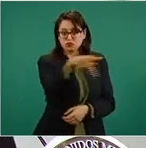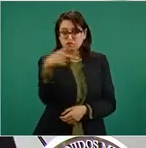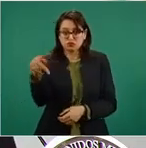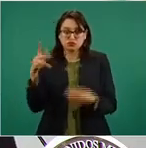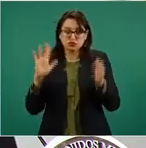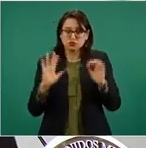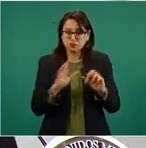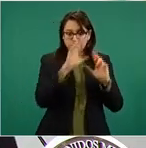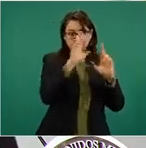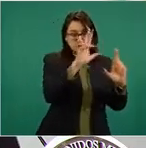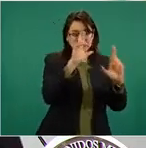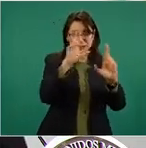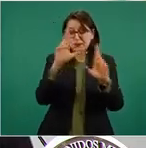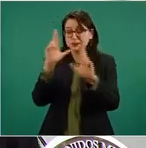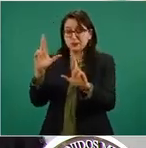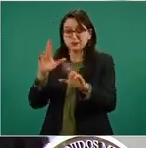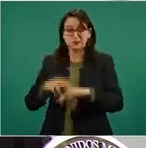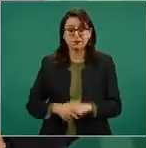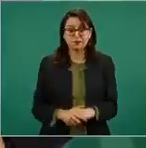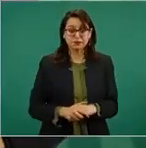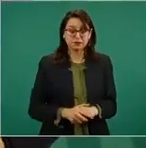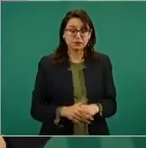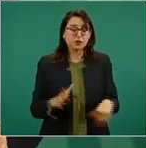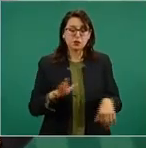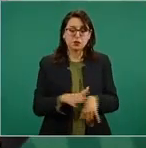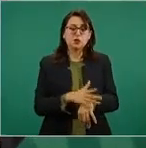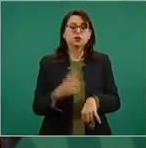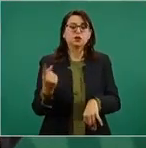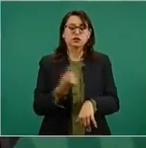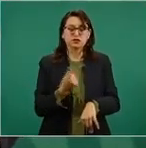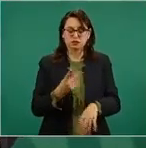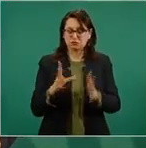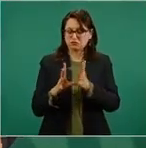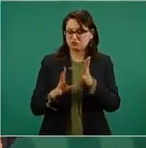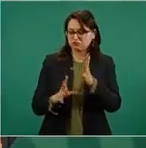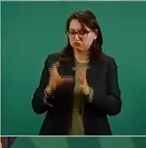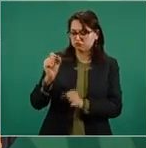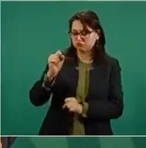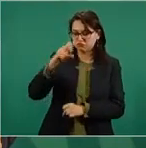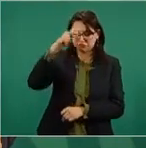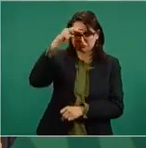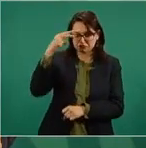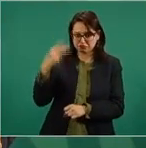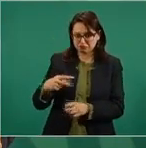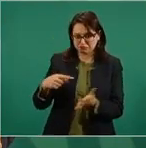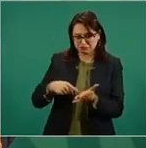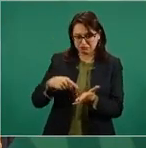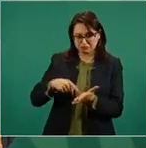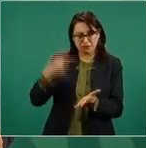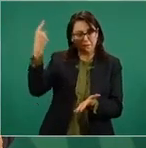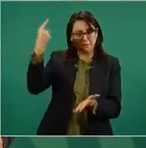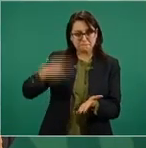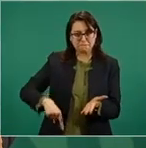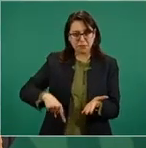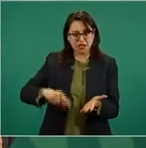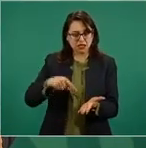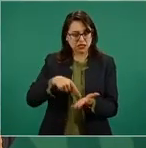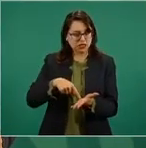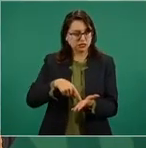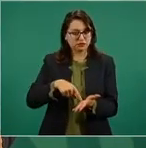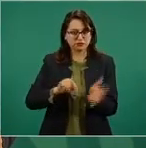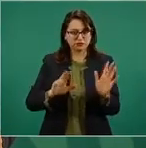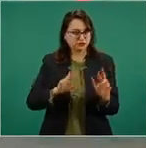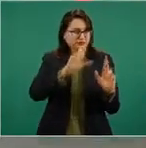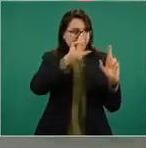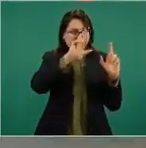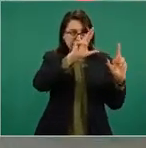así lo establece nuestra Constitución, son principios de política exterior,